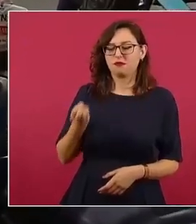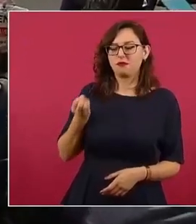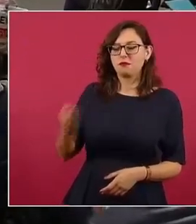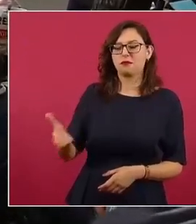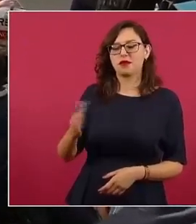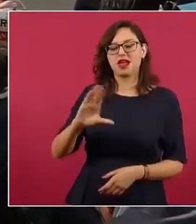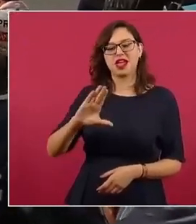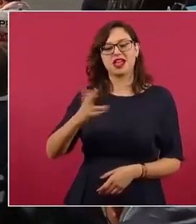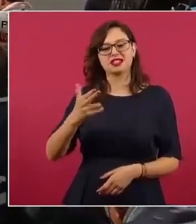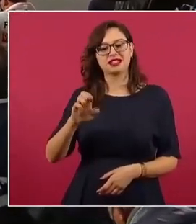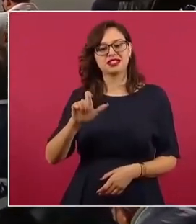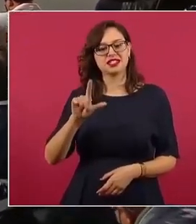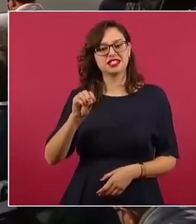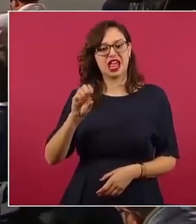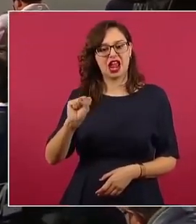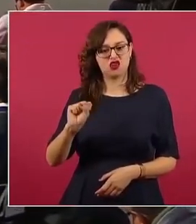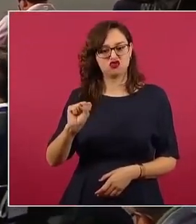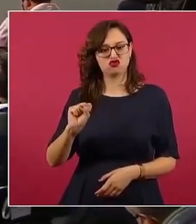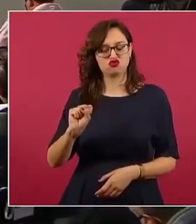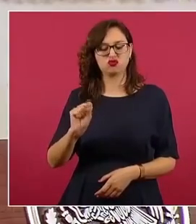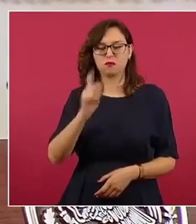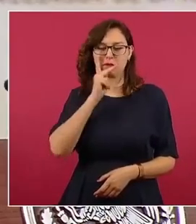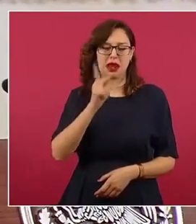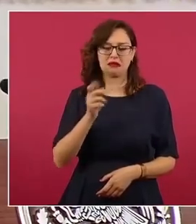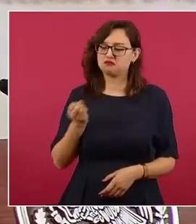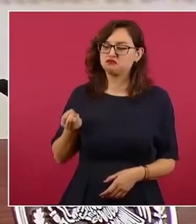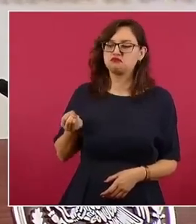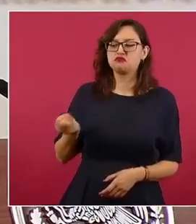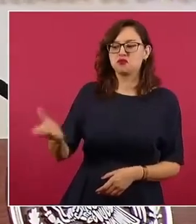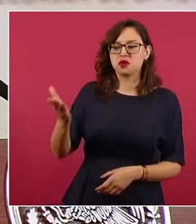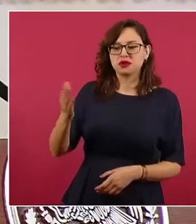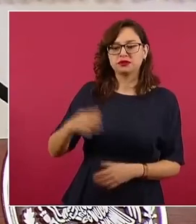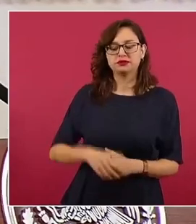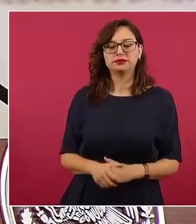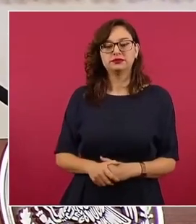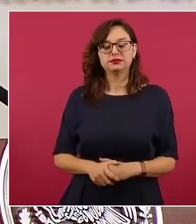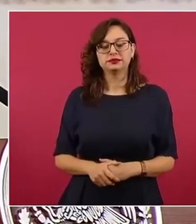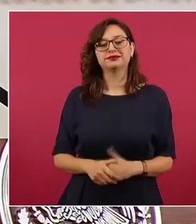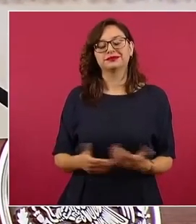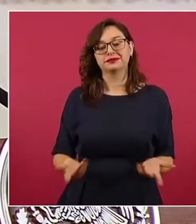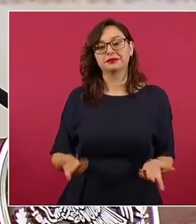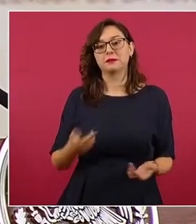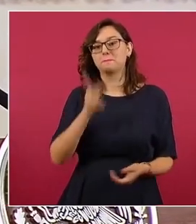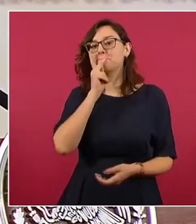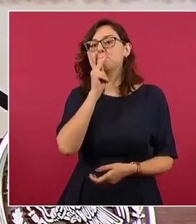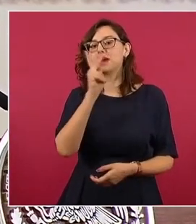O el blanco, pues, se le llama chel. Y viene del maya,